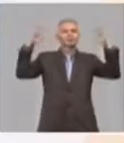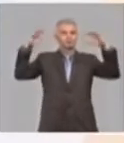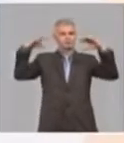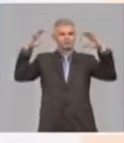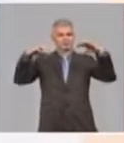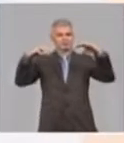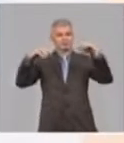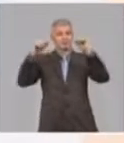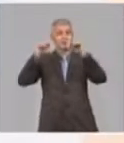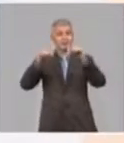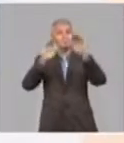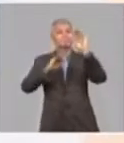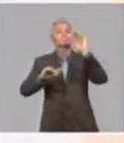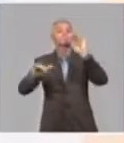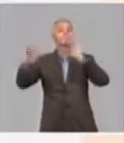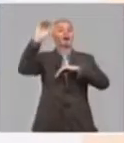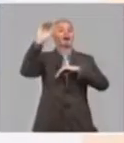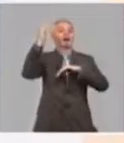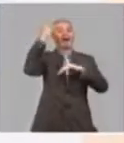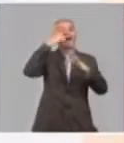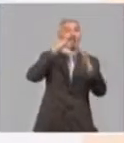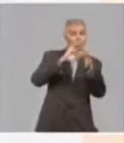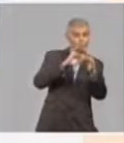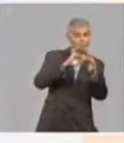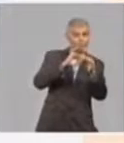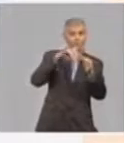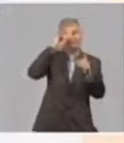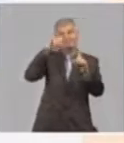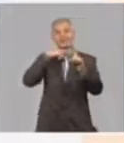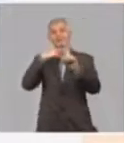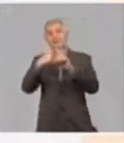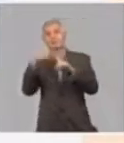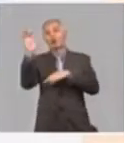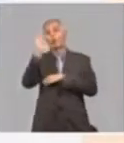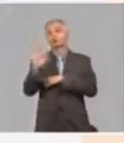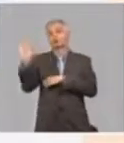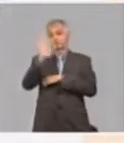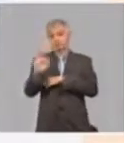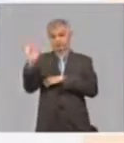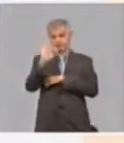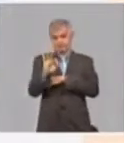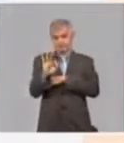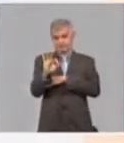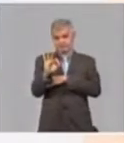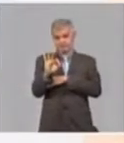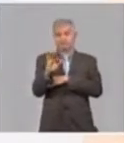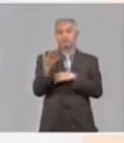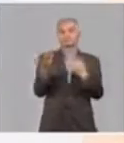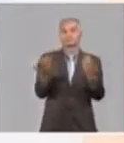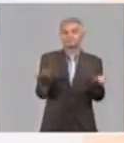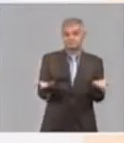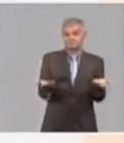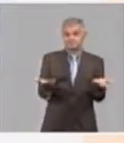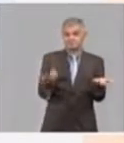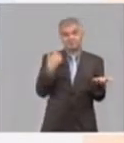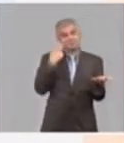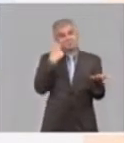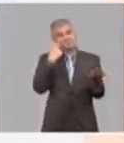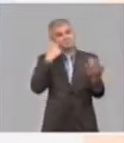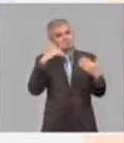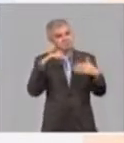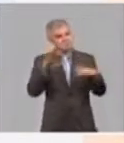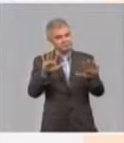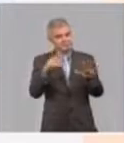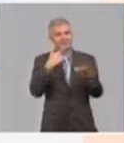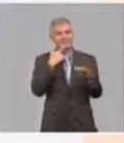superior a ese rango en agosto, septiembre y octubre. Por lo tanto, se prevé que aunque